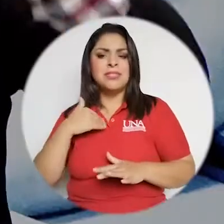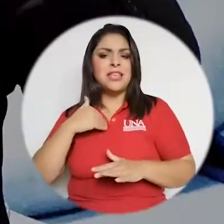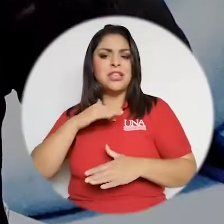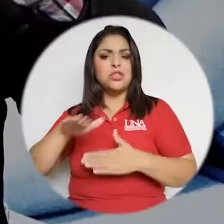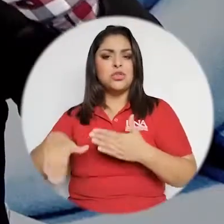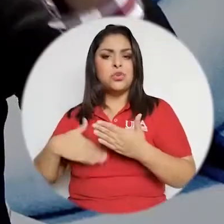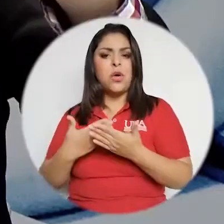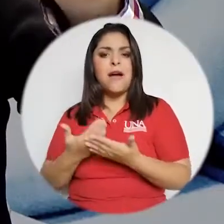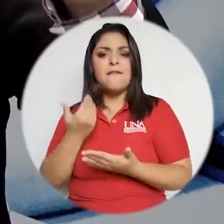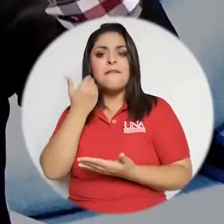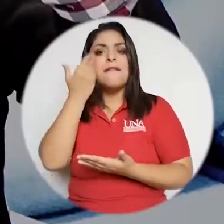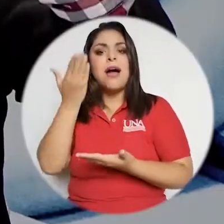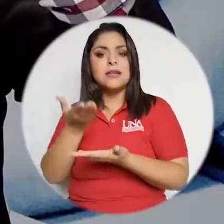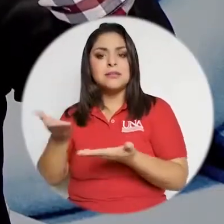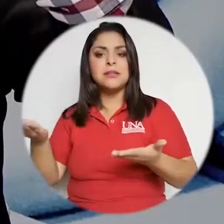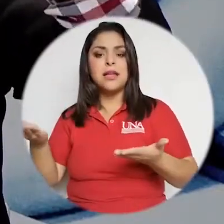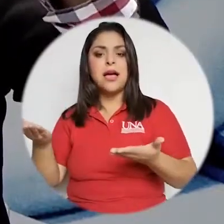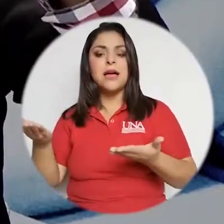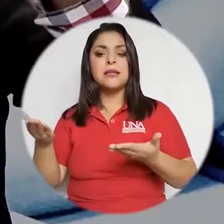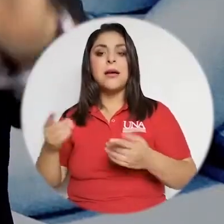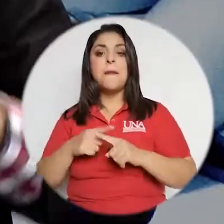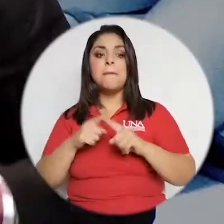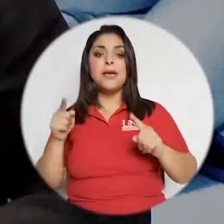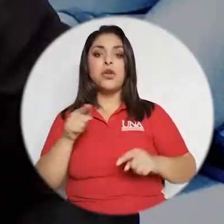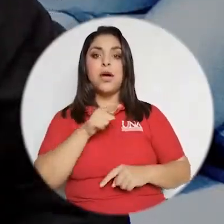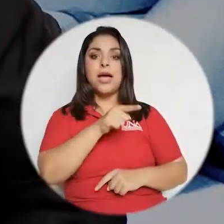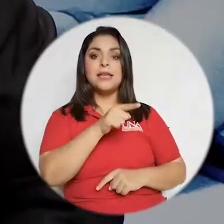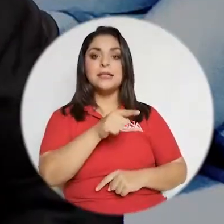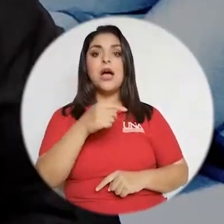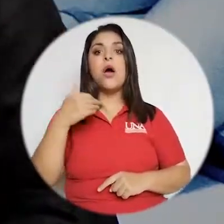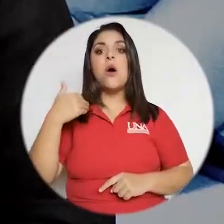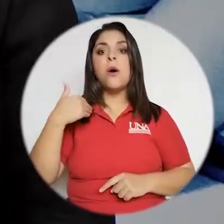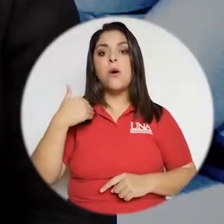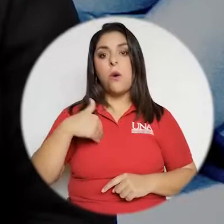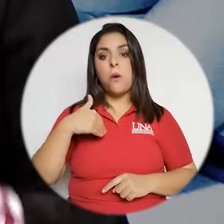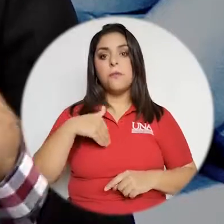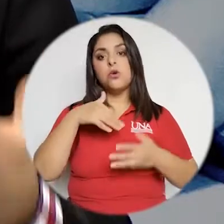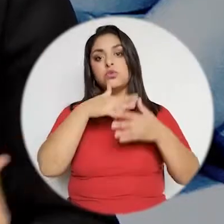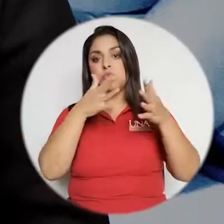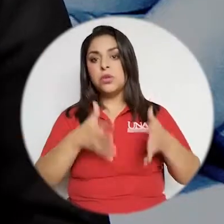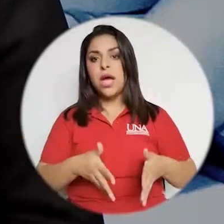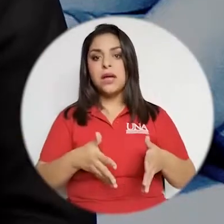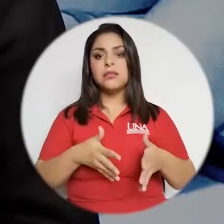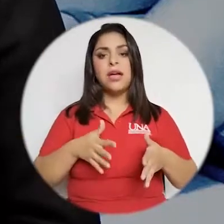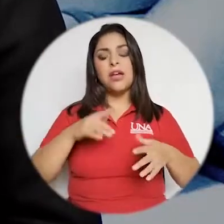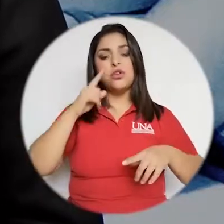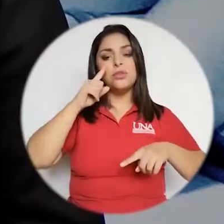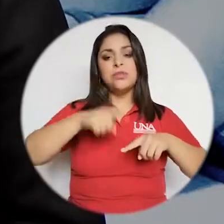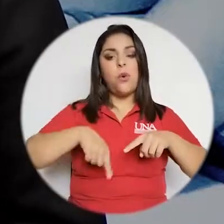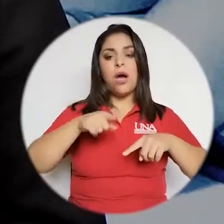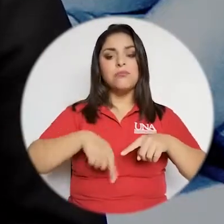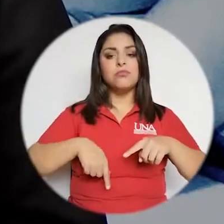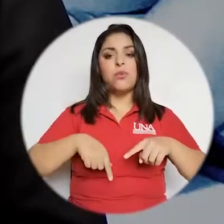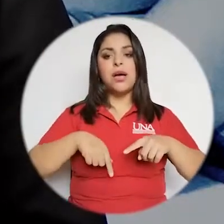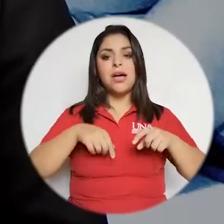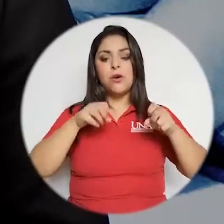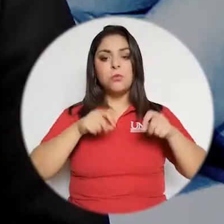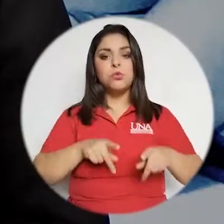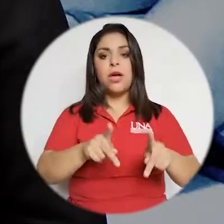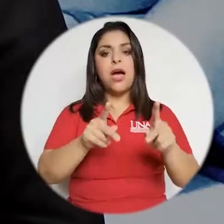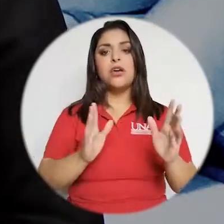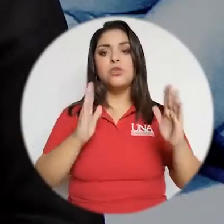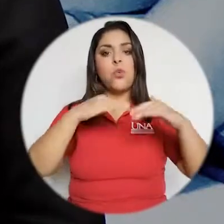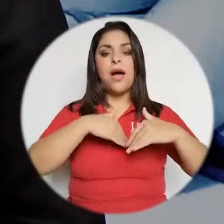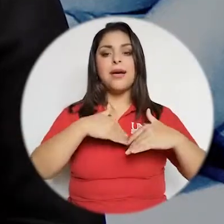todas las posibilidades de llegar a ese nivel, este de menores ingresos y de peores condiciones, tenía todas las probabilidades de no